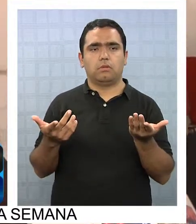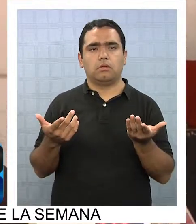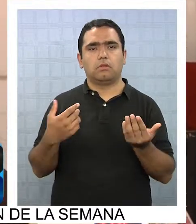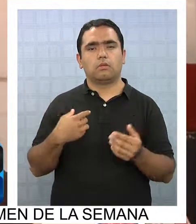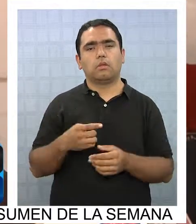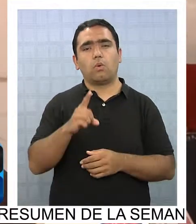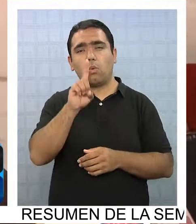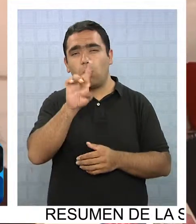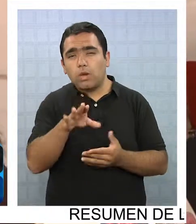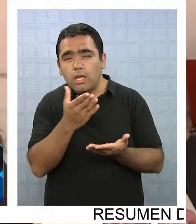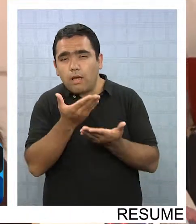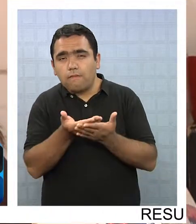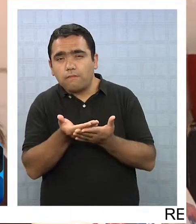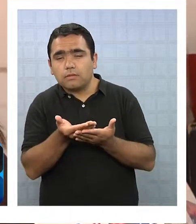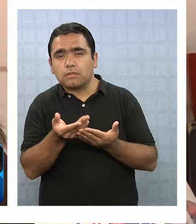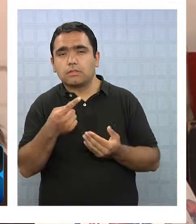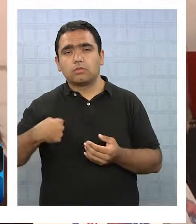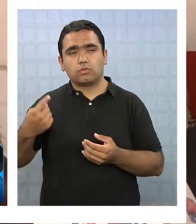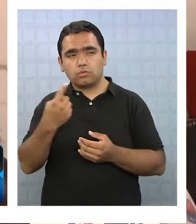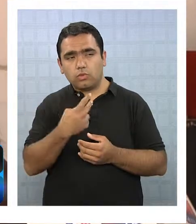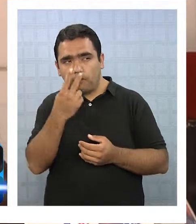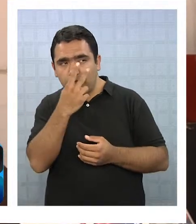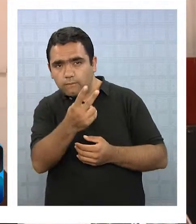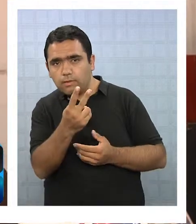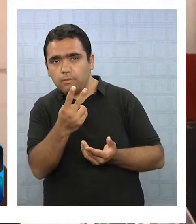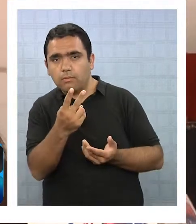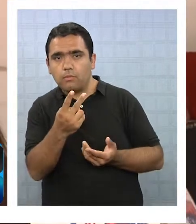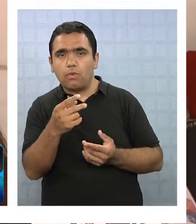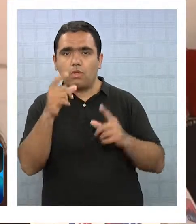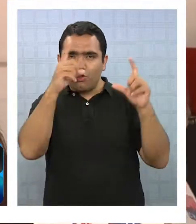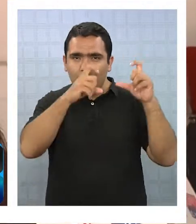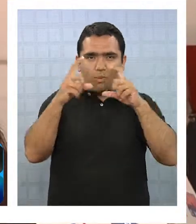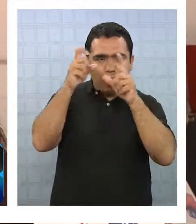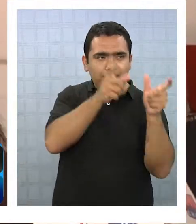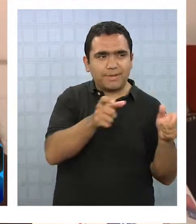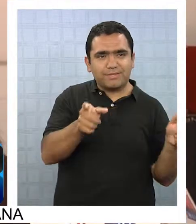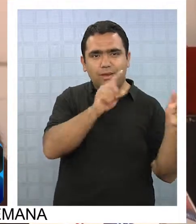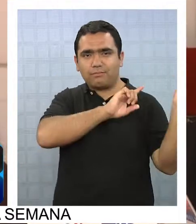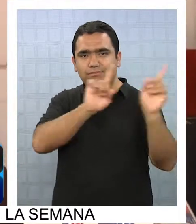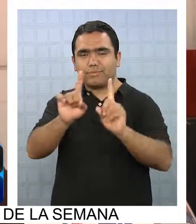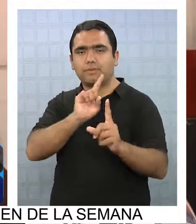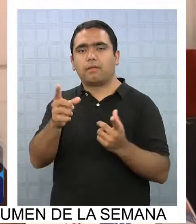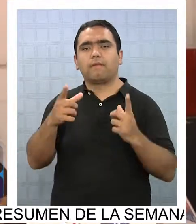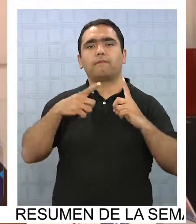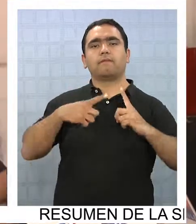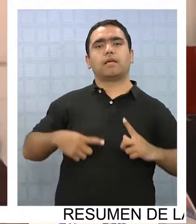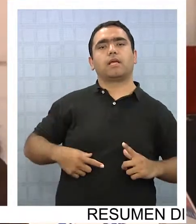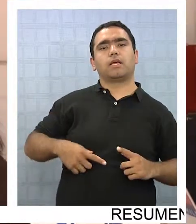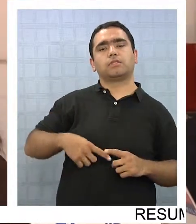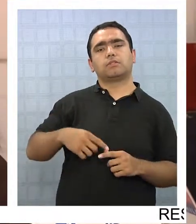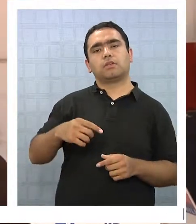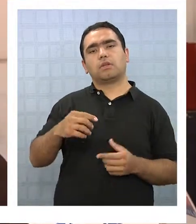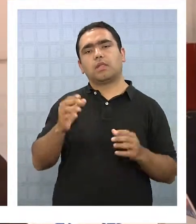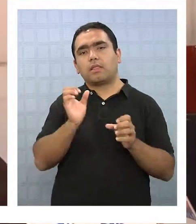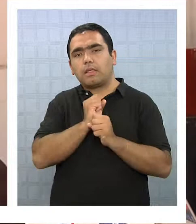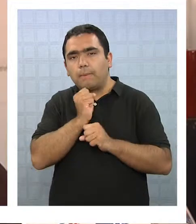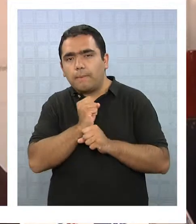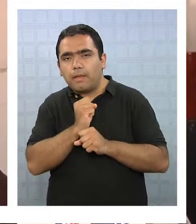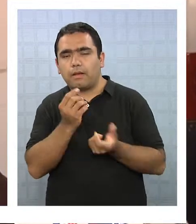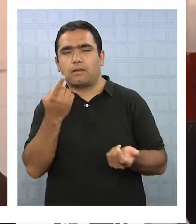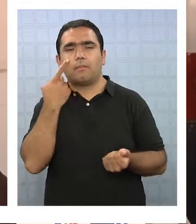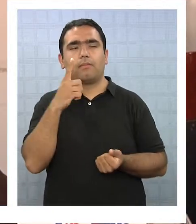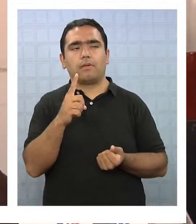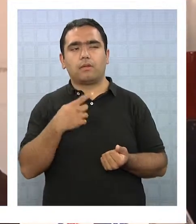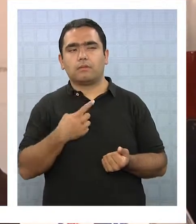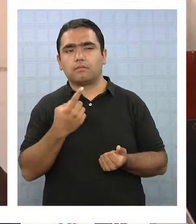La única vez que nosotros vimos turistas fue ahora para las vacaciones de invierno, que hubo un incremento, incremento, pero